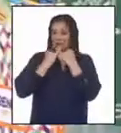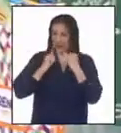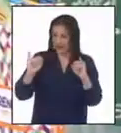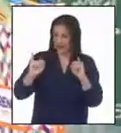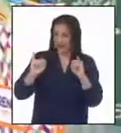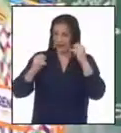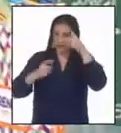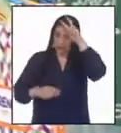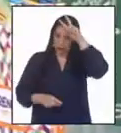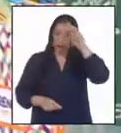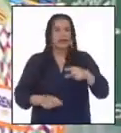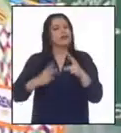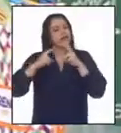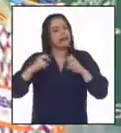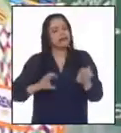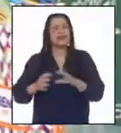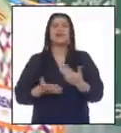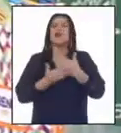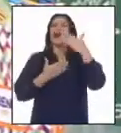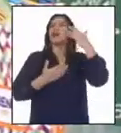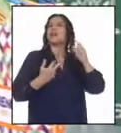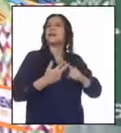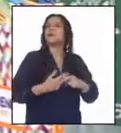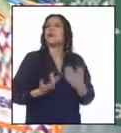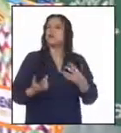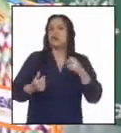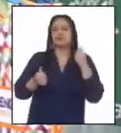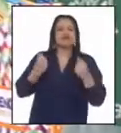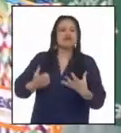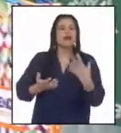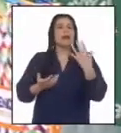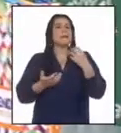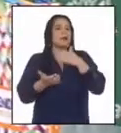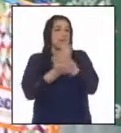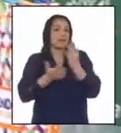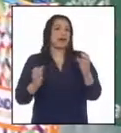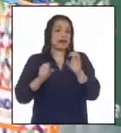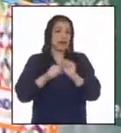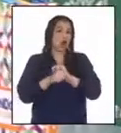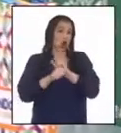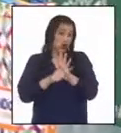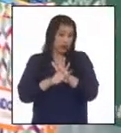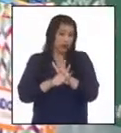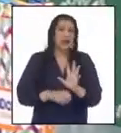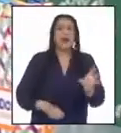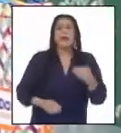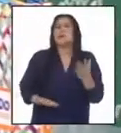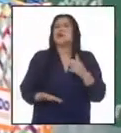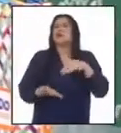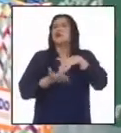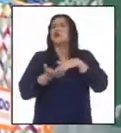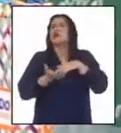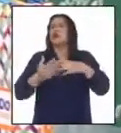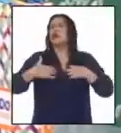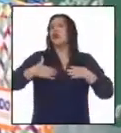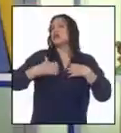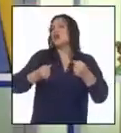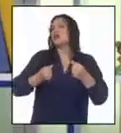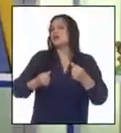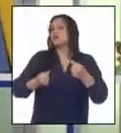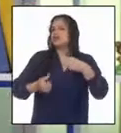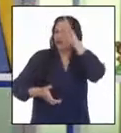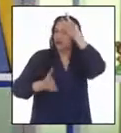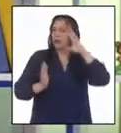análisis se realizó a partir de una inquietud que ha cobrado fuerza con la pandemia del COVID-19. ¿Por qué es vulnerable nuestra salud pública?